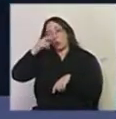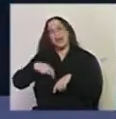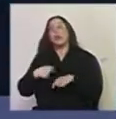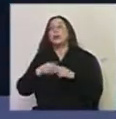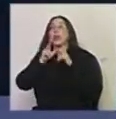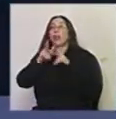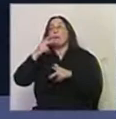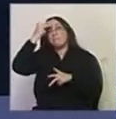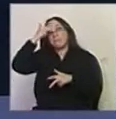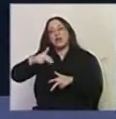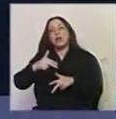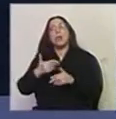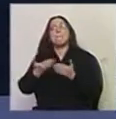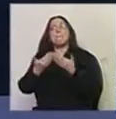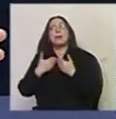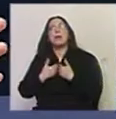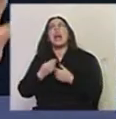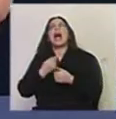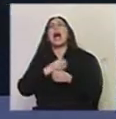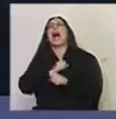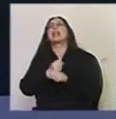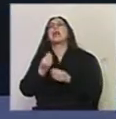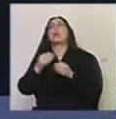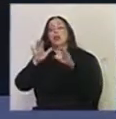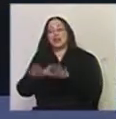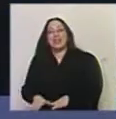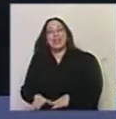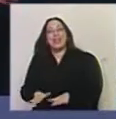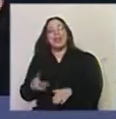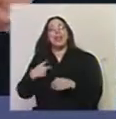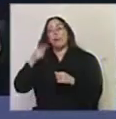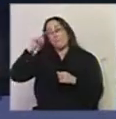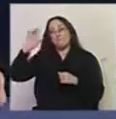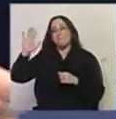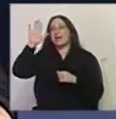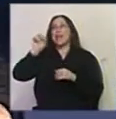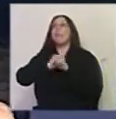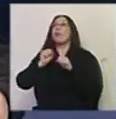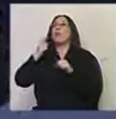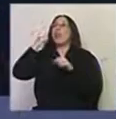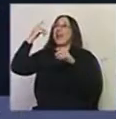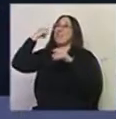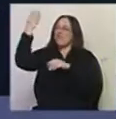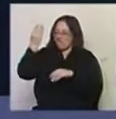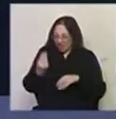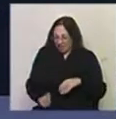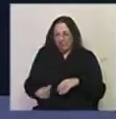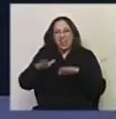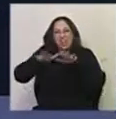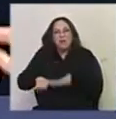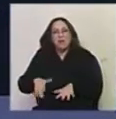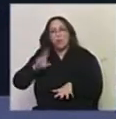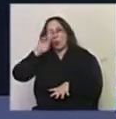mexicana los uruguayos siempre preguntan ¿hasta cuándo te quedas? nunca tenemos en nuestro imaginario que alguien se pueda quedar a vivir en este país